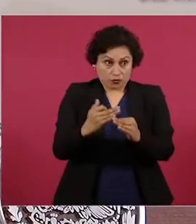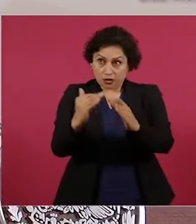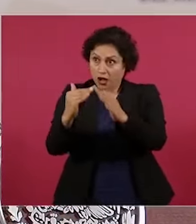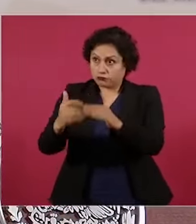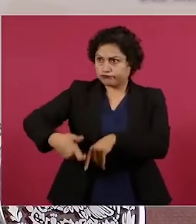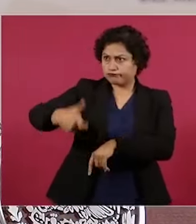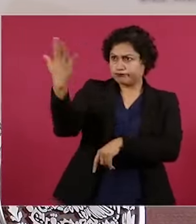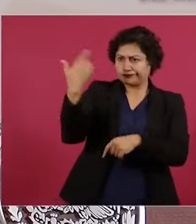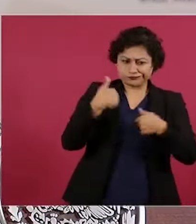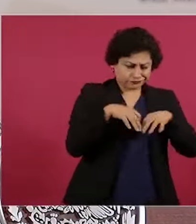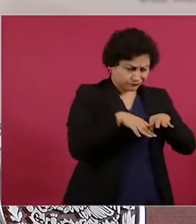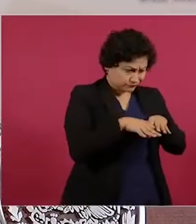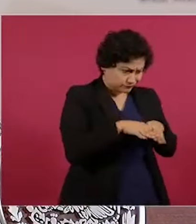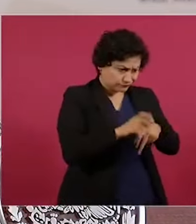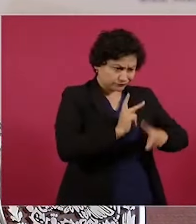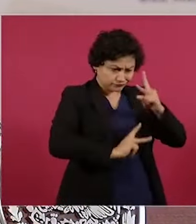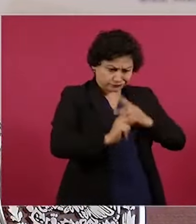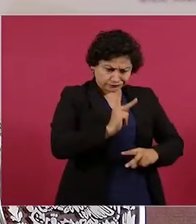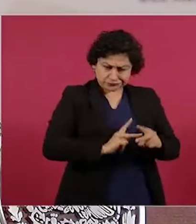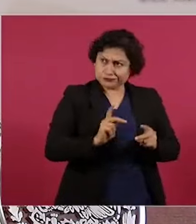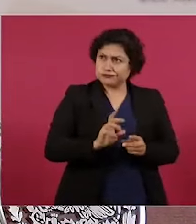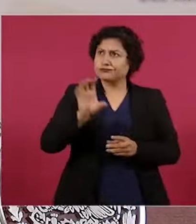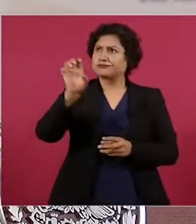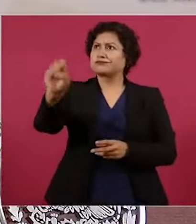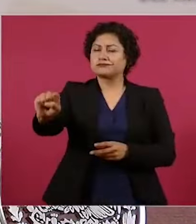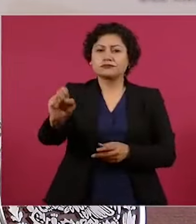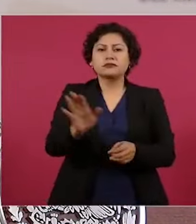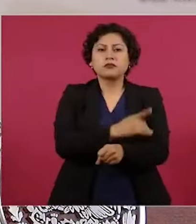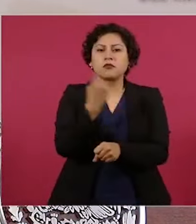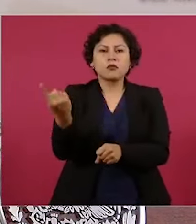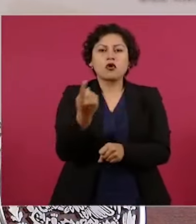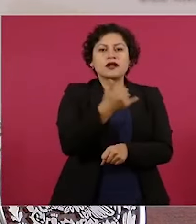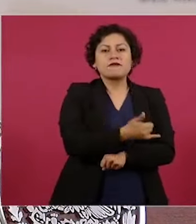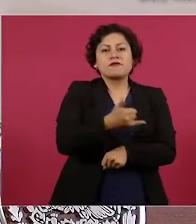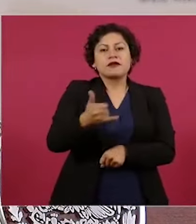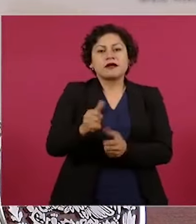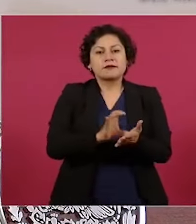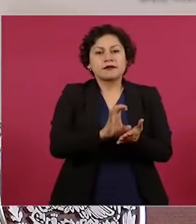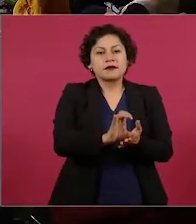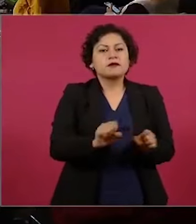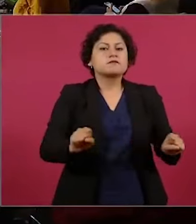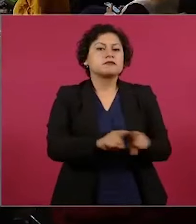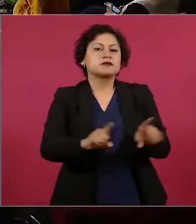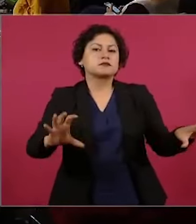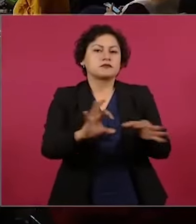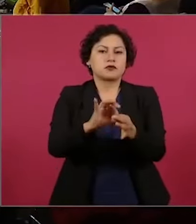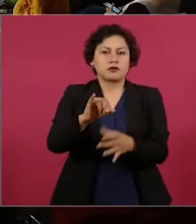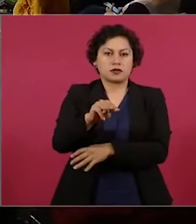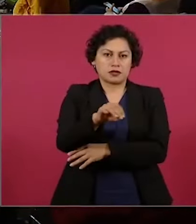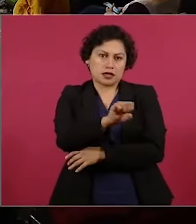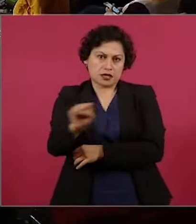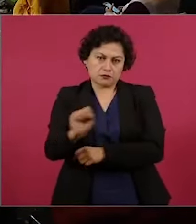¿Por qué? Porque los créditos del Infonavit se basan en el salario registrado ante el Seguro Social, es una prestación laboral.